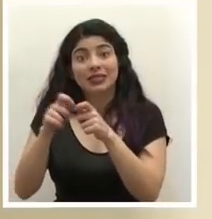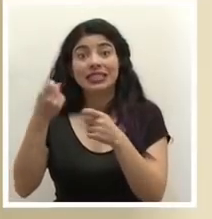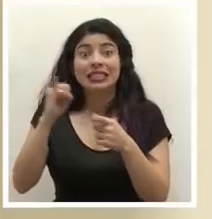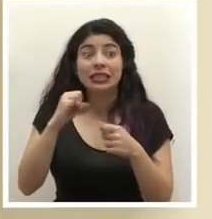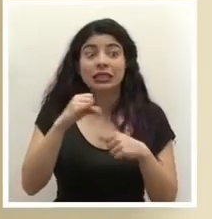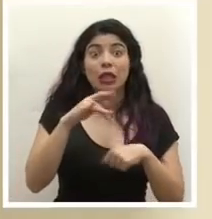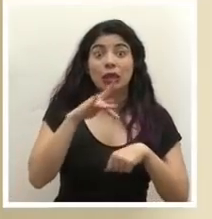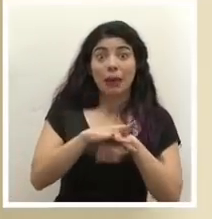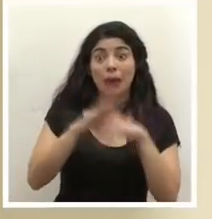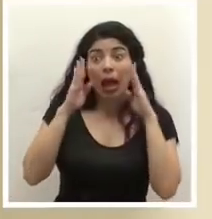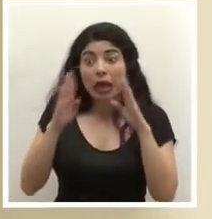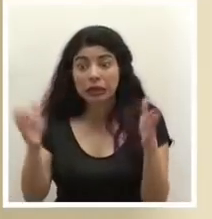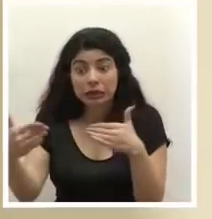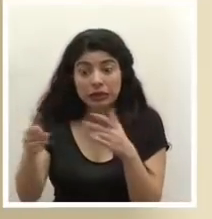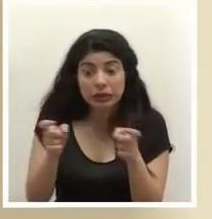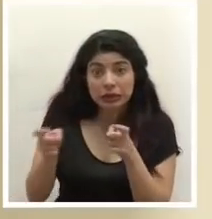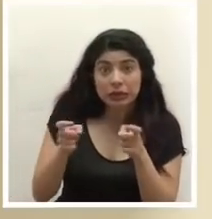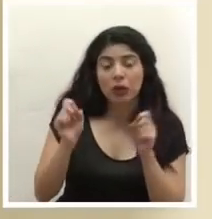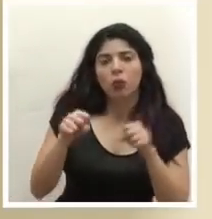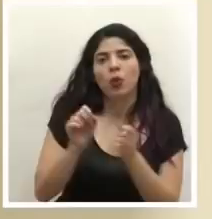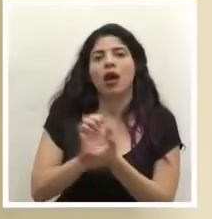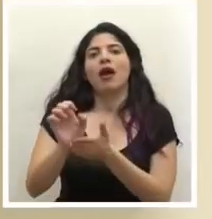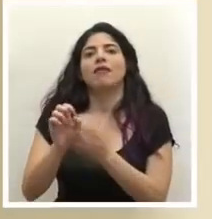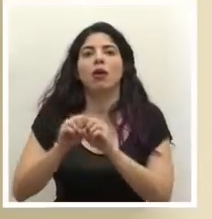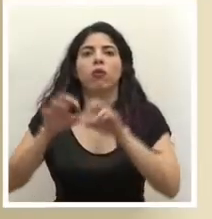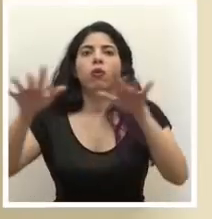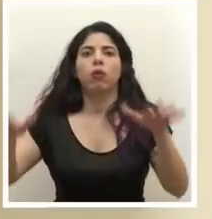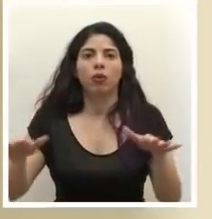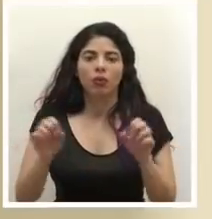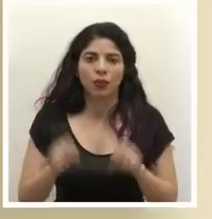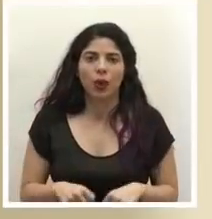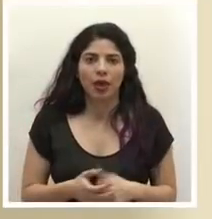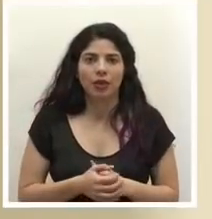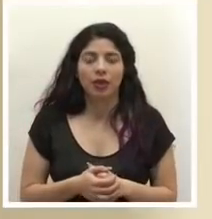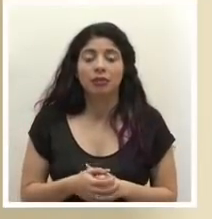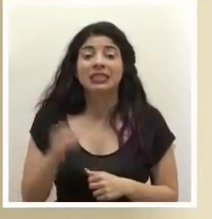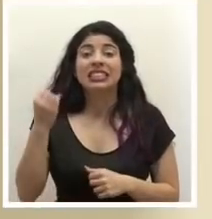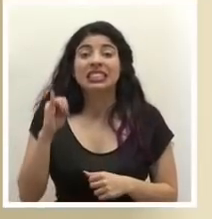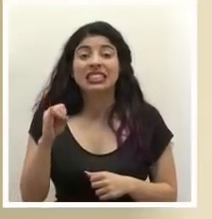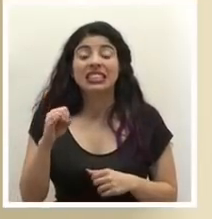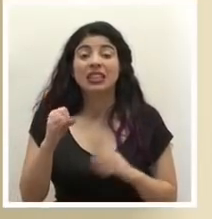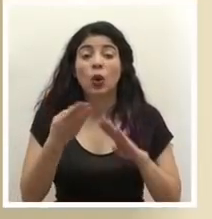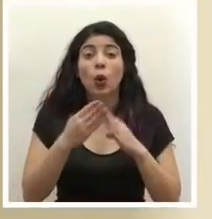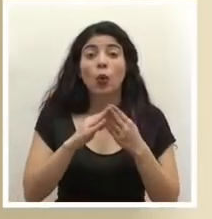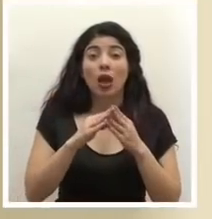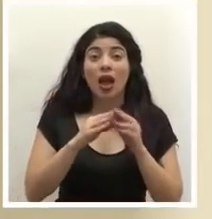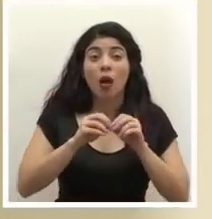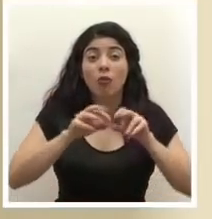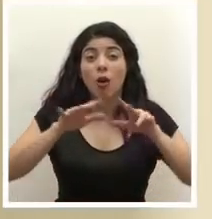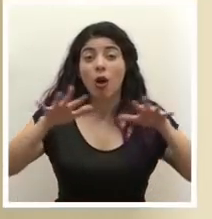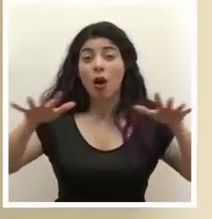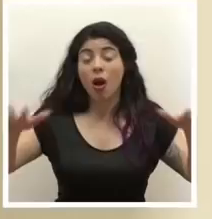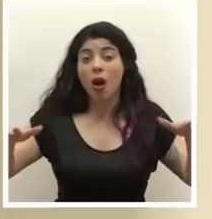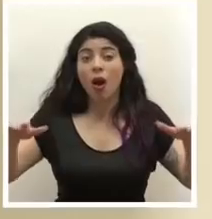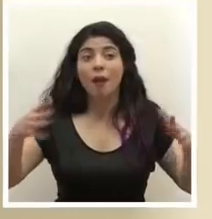rápidamente podemos hacer que no se vaya a dar una magnificación hacia otras zonas ya si hablamos de una transmisión comunitaria amplificada en donde